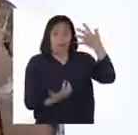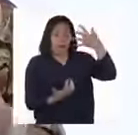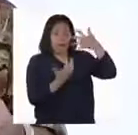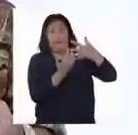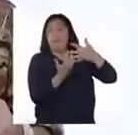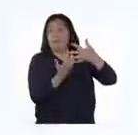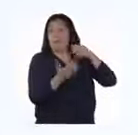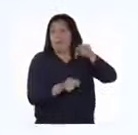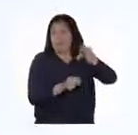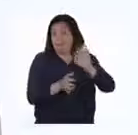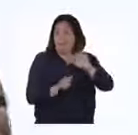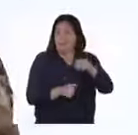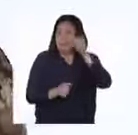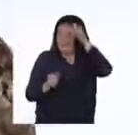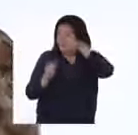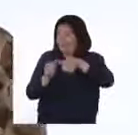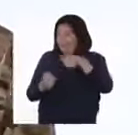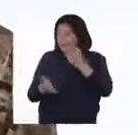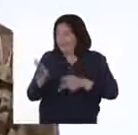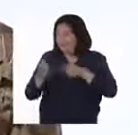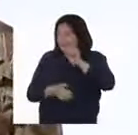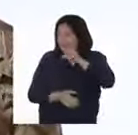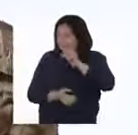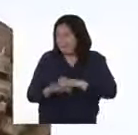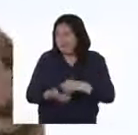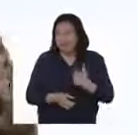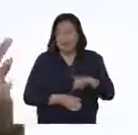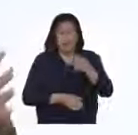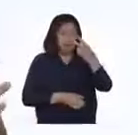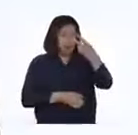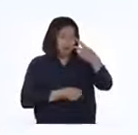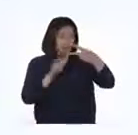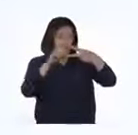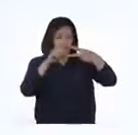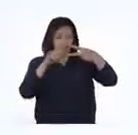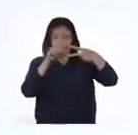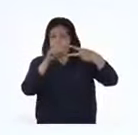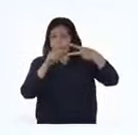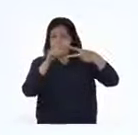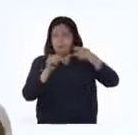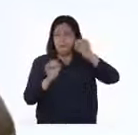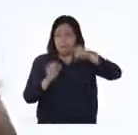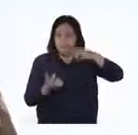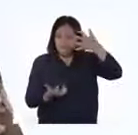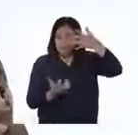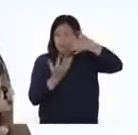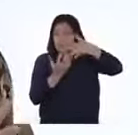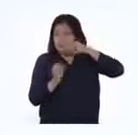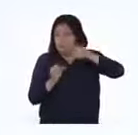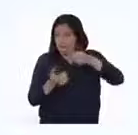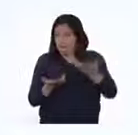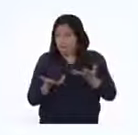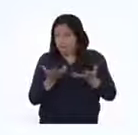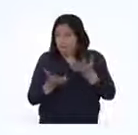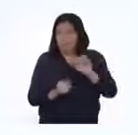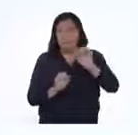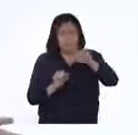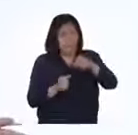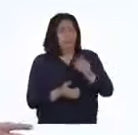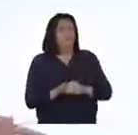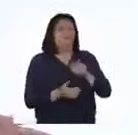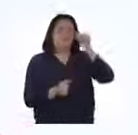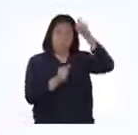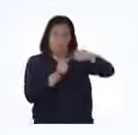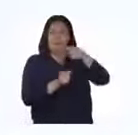proporcionales. ¿Recuerdan qué se necesitaba para que dos magnitudes sean directamente proporcionales? Pues bien,